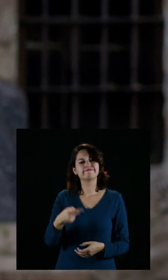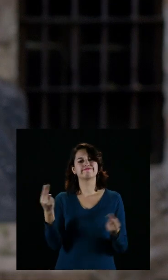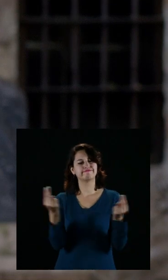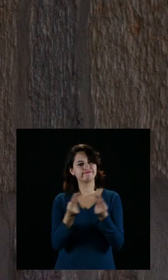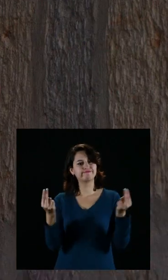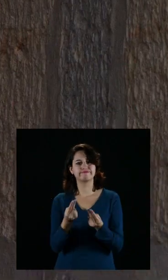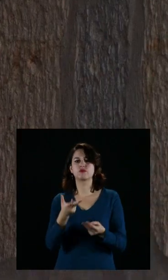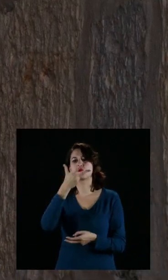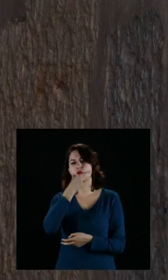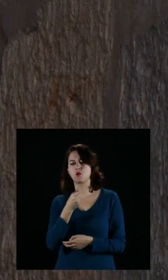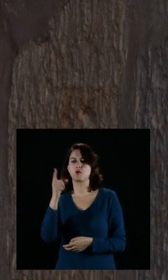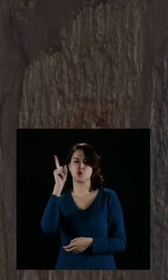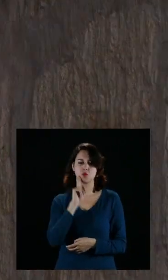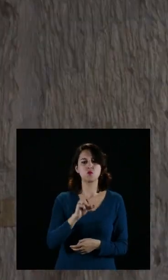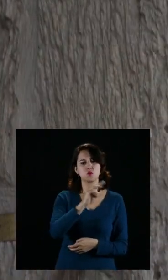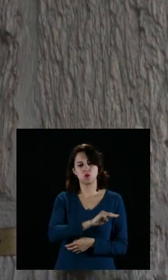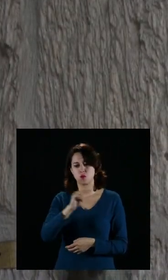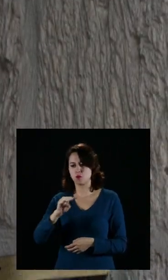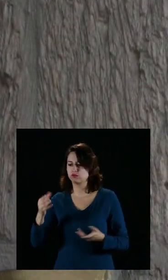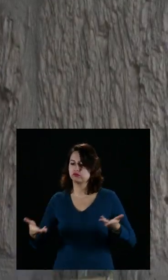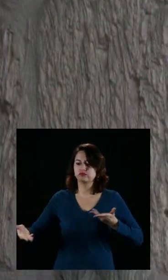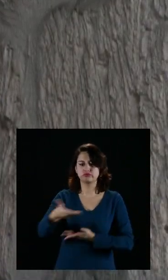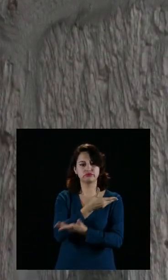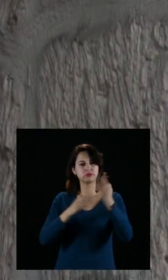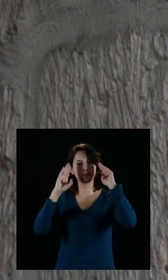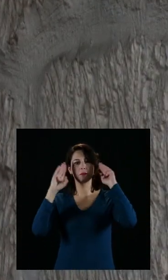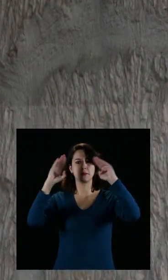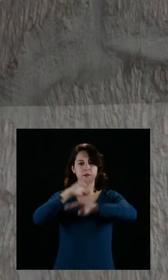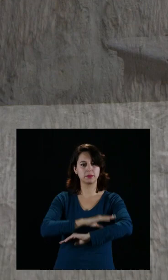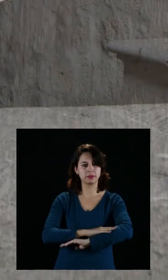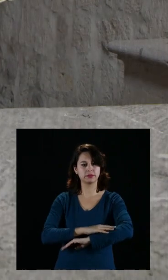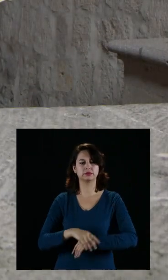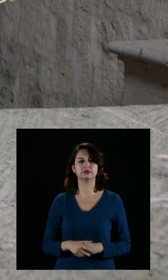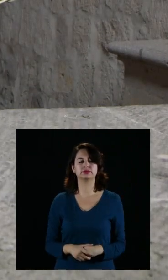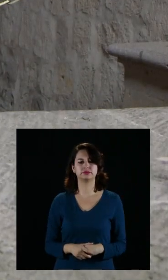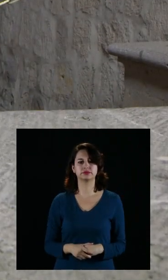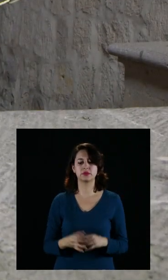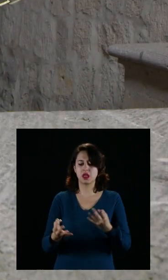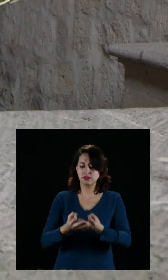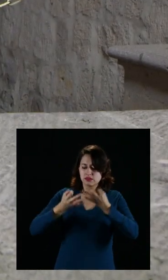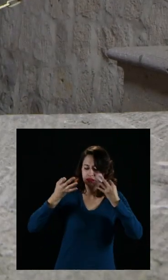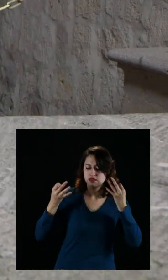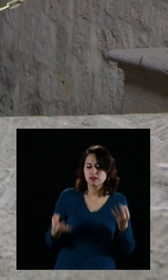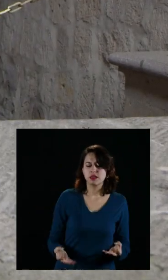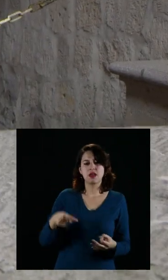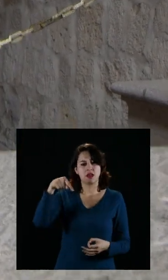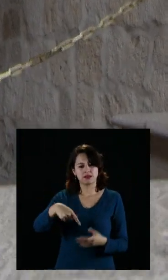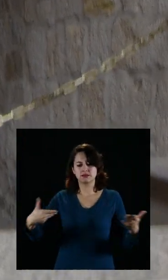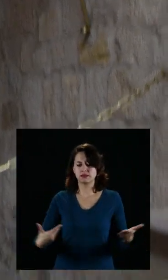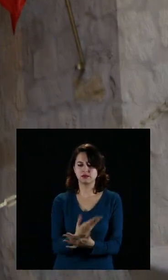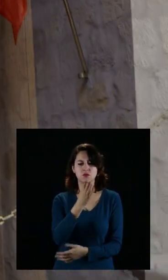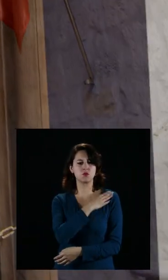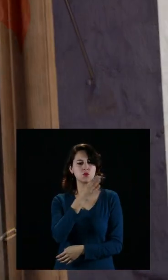la reconciliación y el perdón entre los michoacanos. Beso a esta tierra